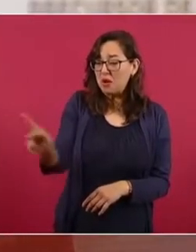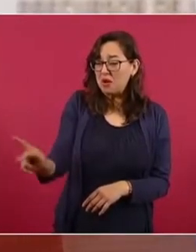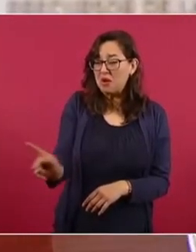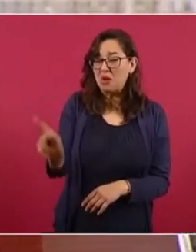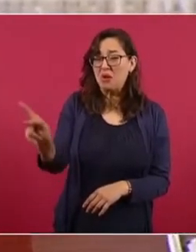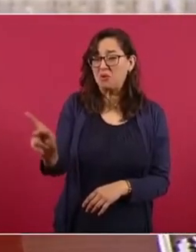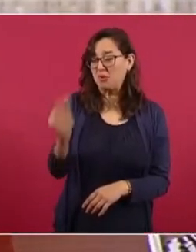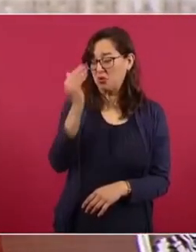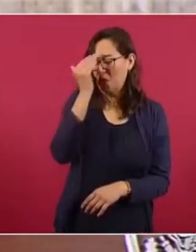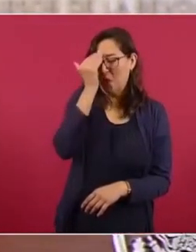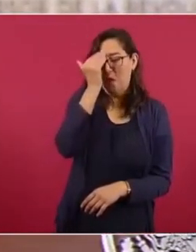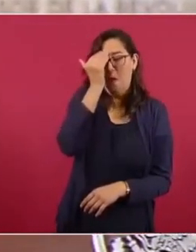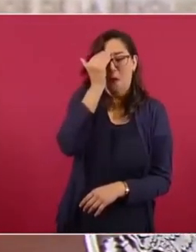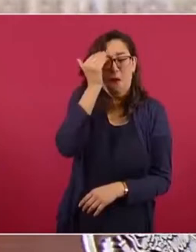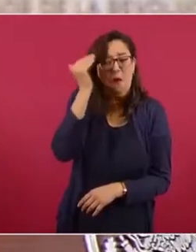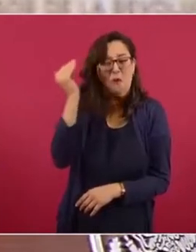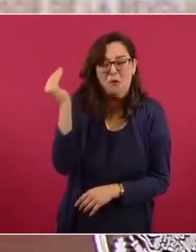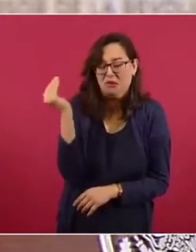horroroso.